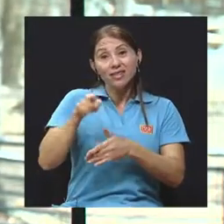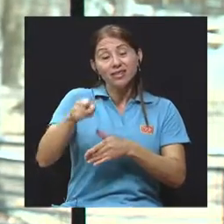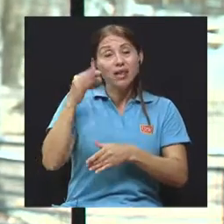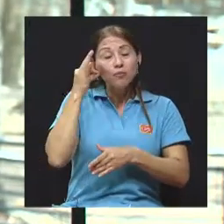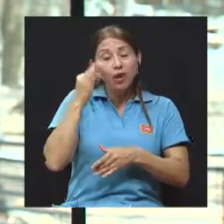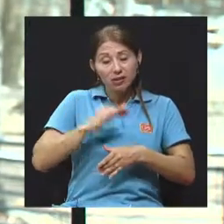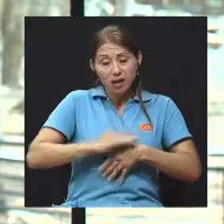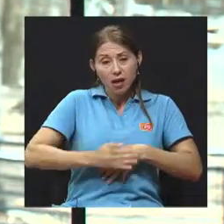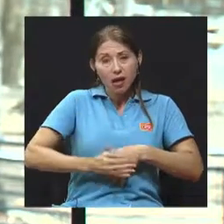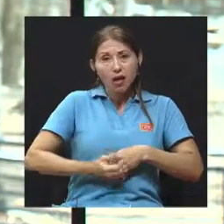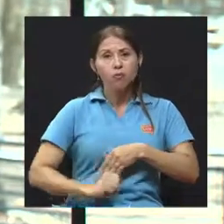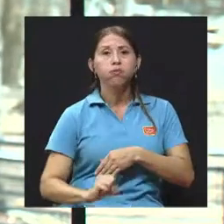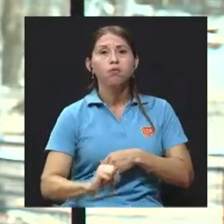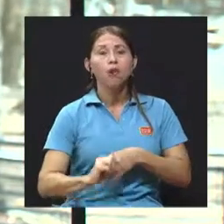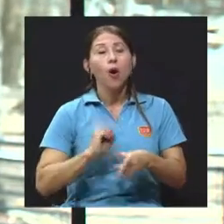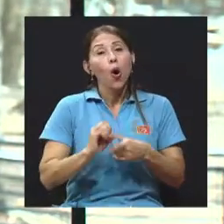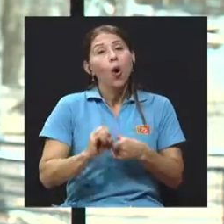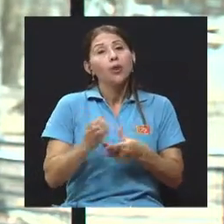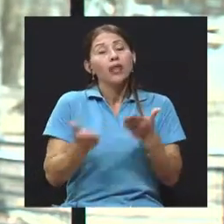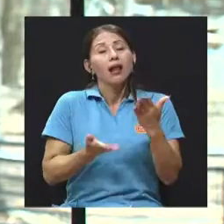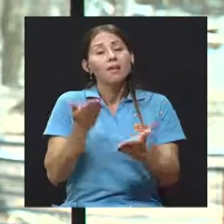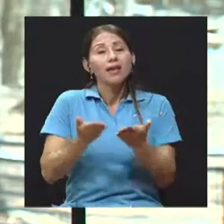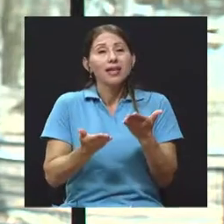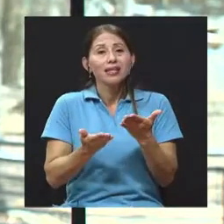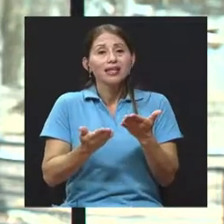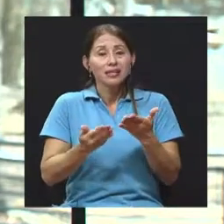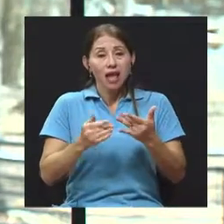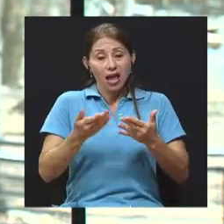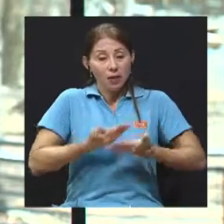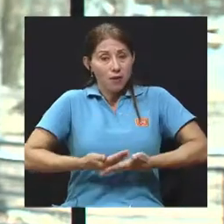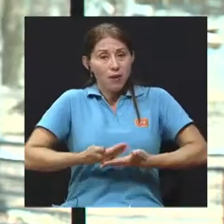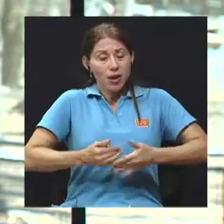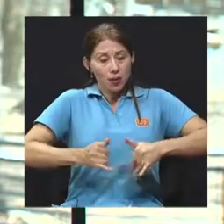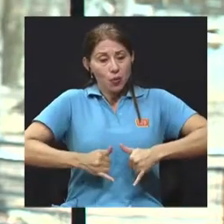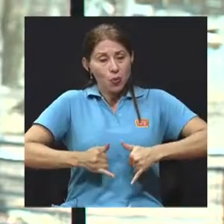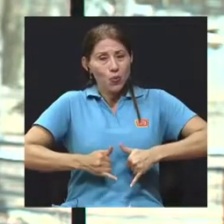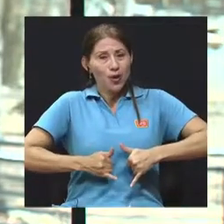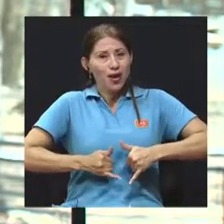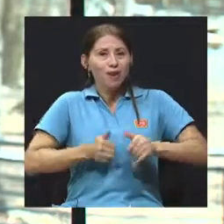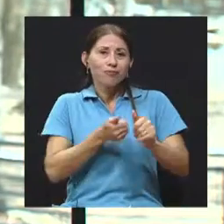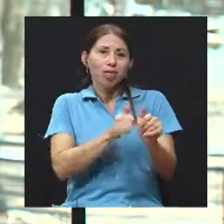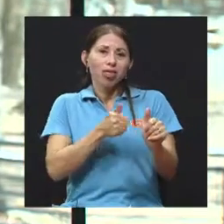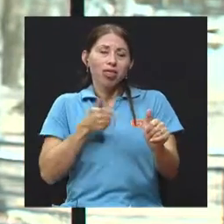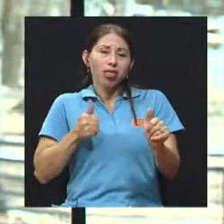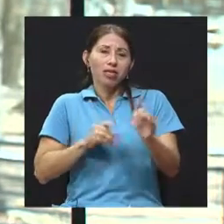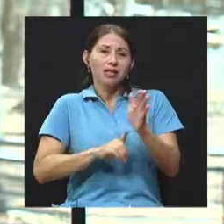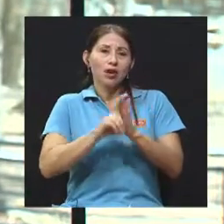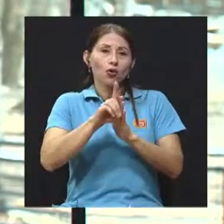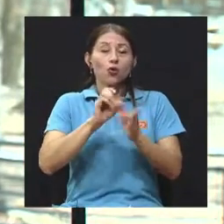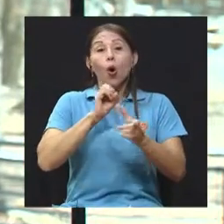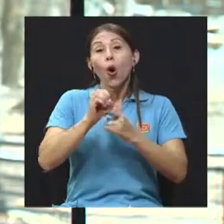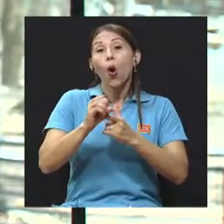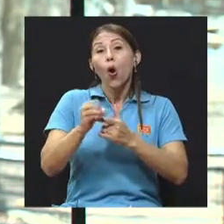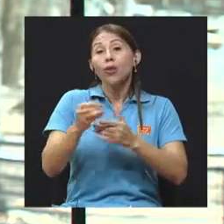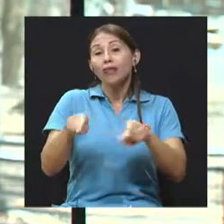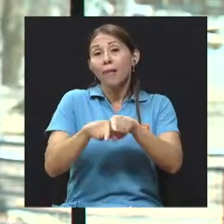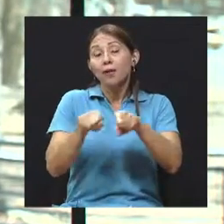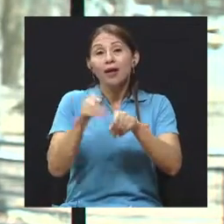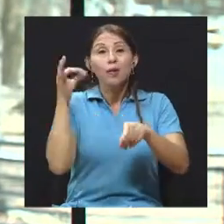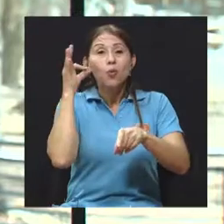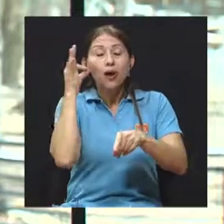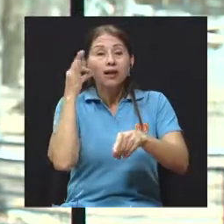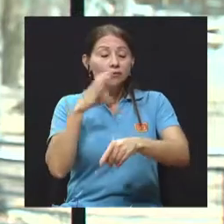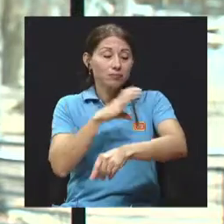que generen retrasos en el crecimiento del bebé, retrasos en el crecimiento intrauterino, o que desarrollen algo llamado preeclampsia, que es el aumento de la presión